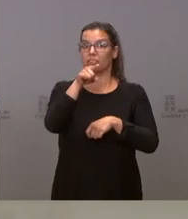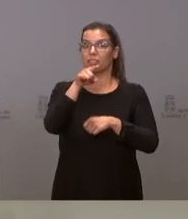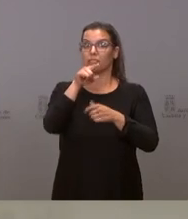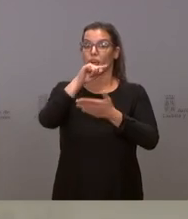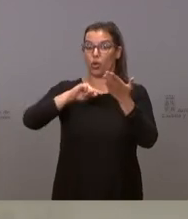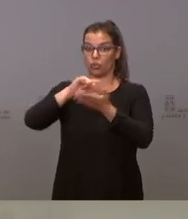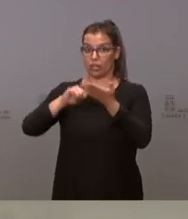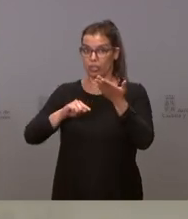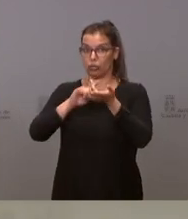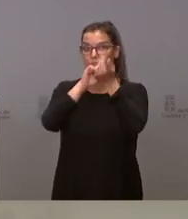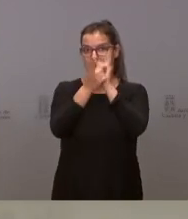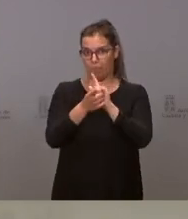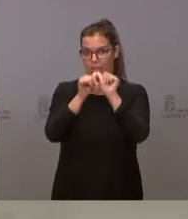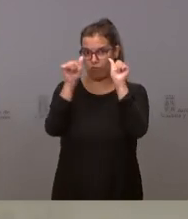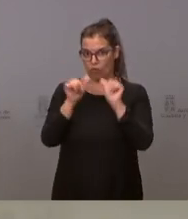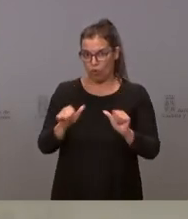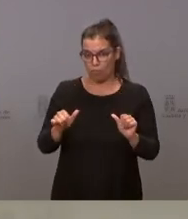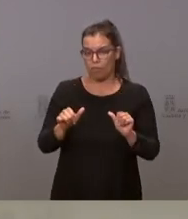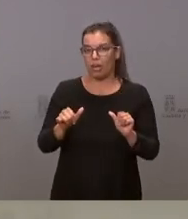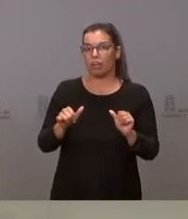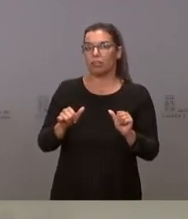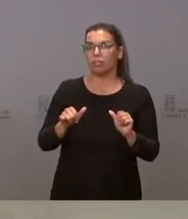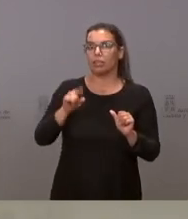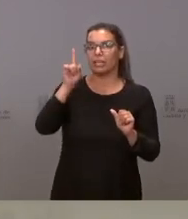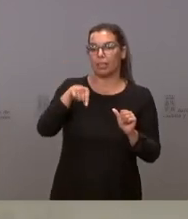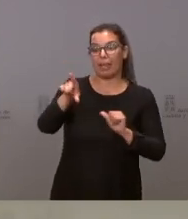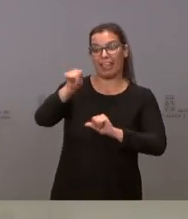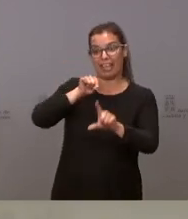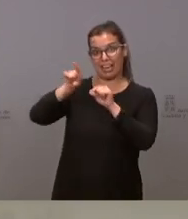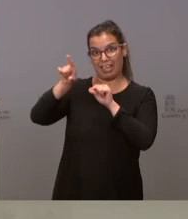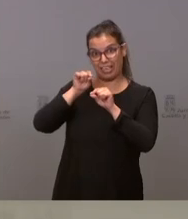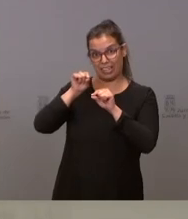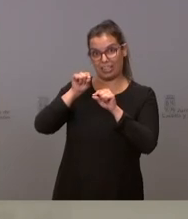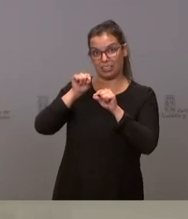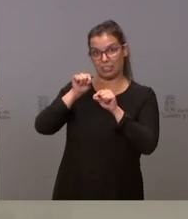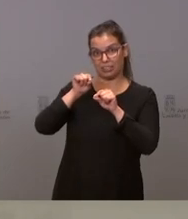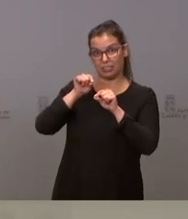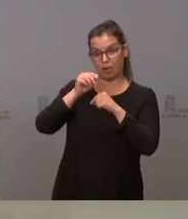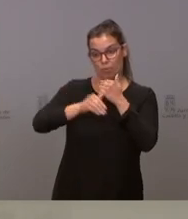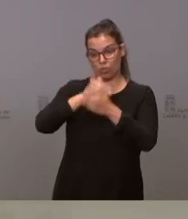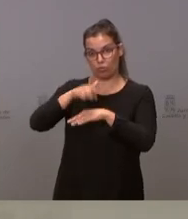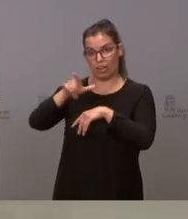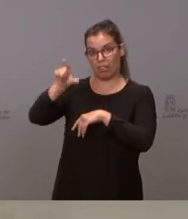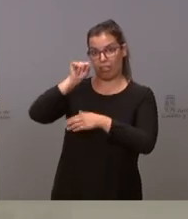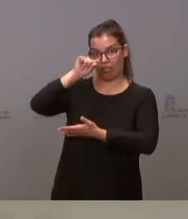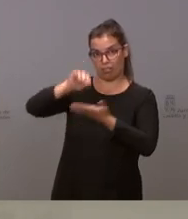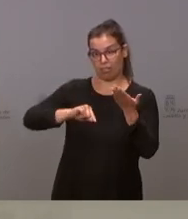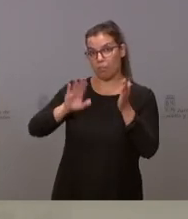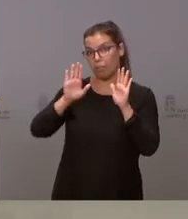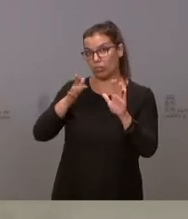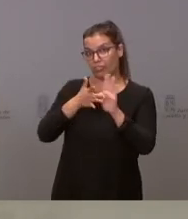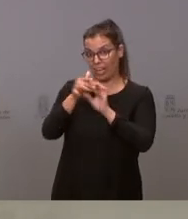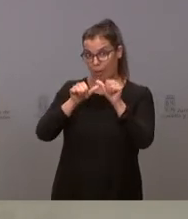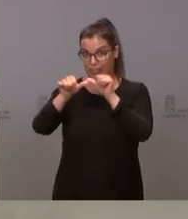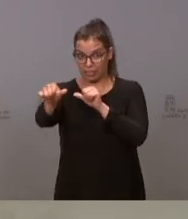contratar y también de coger el personal que las conforma, ¿no? Pero será a